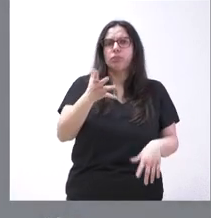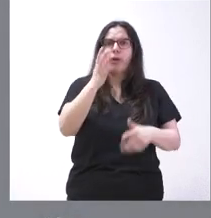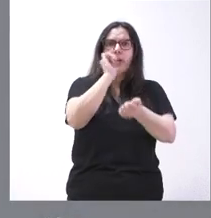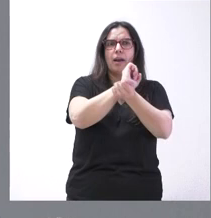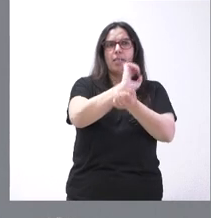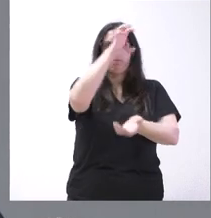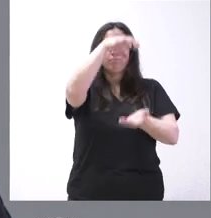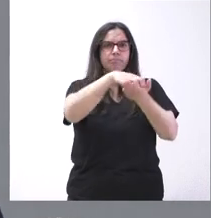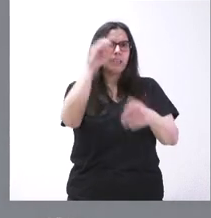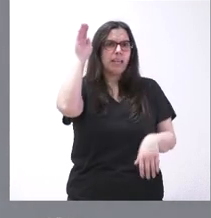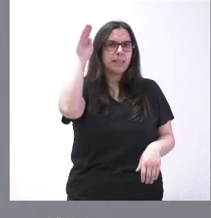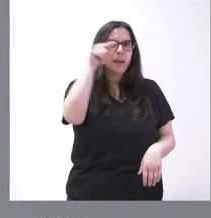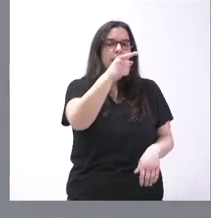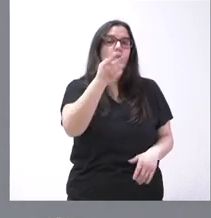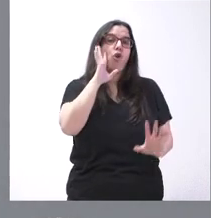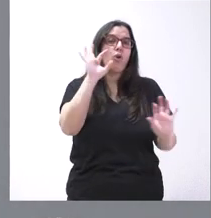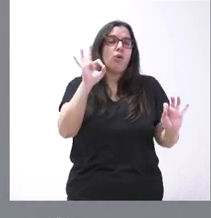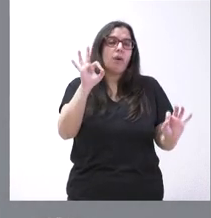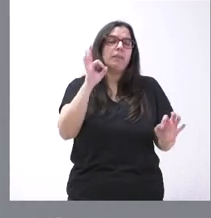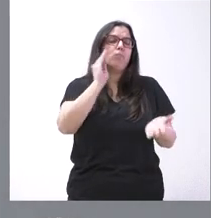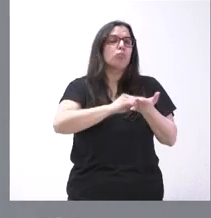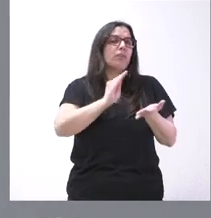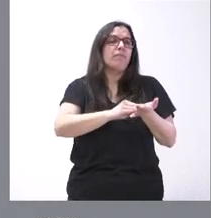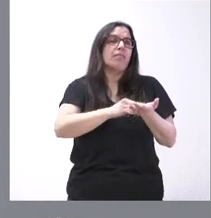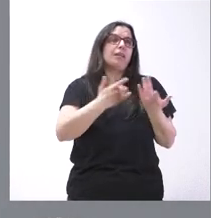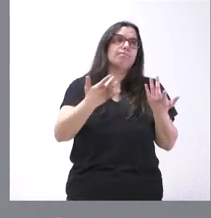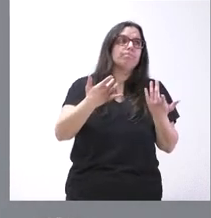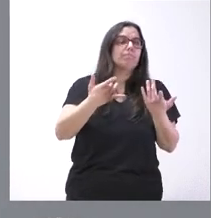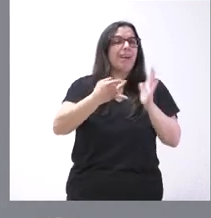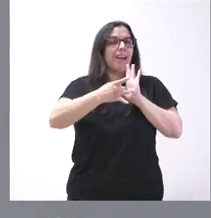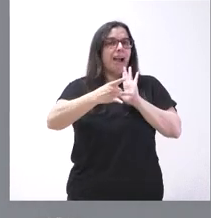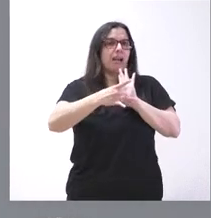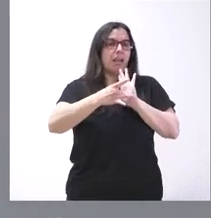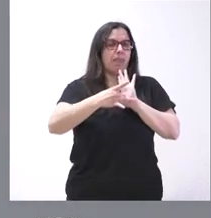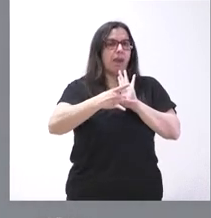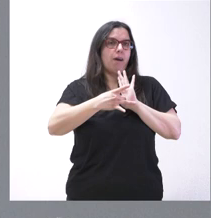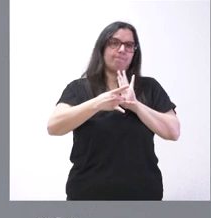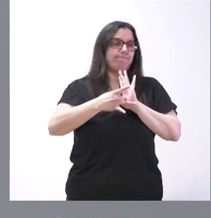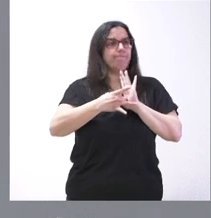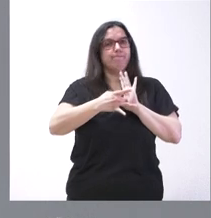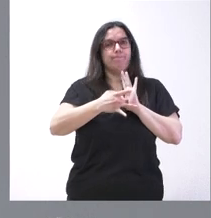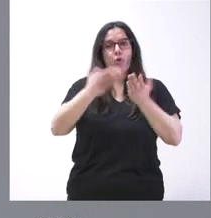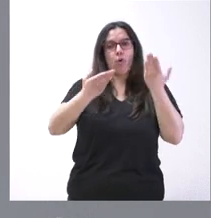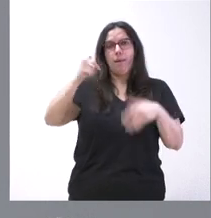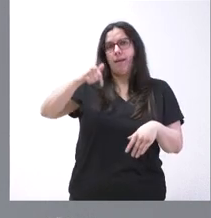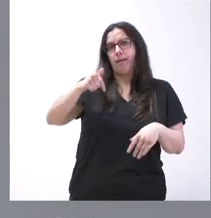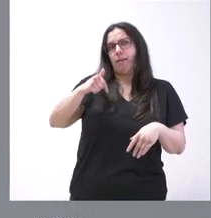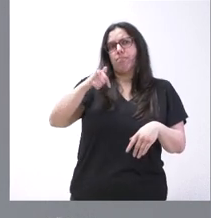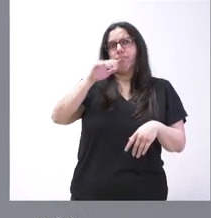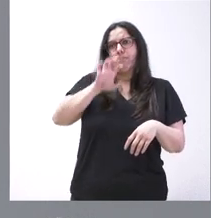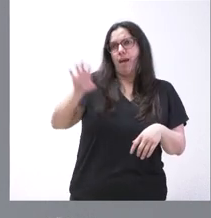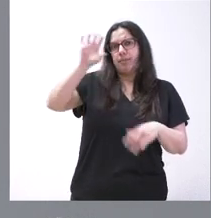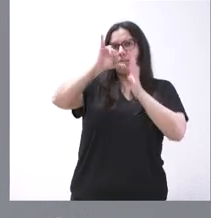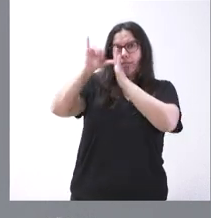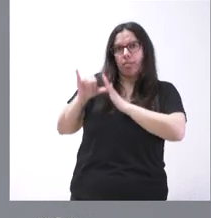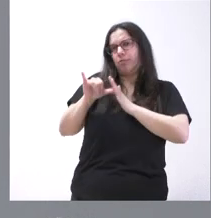países extranjeros, donde, lógicamente, no siempre el nivel de calidad es el mismo que el que tenemos en los países occidentales y,